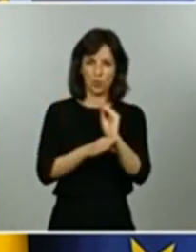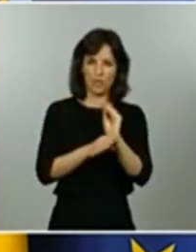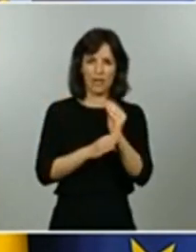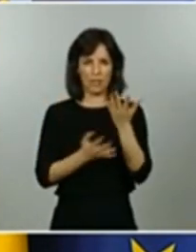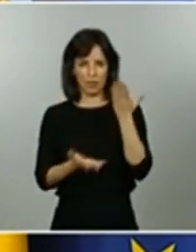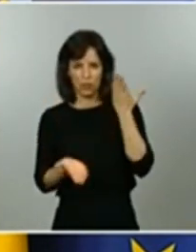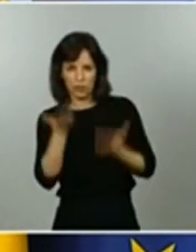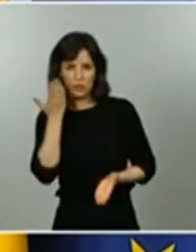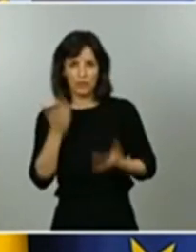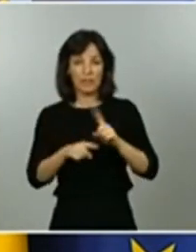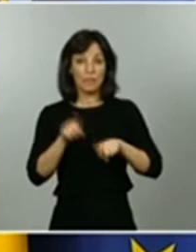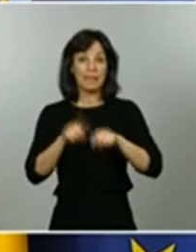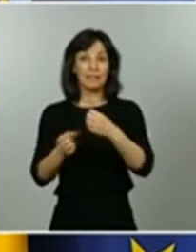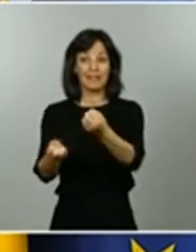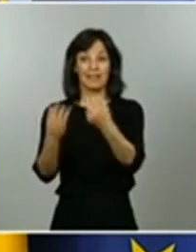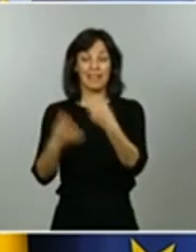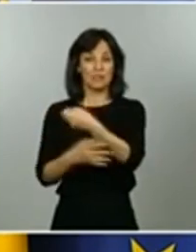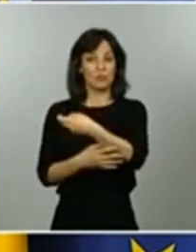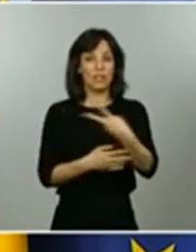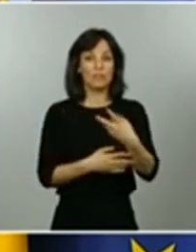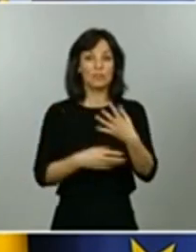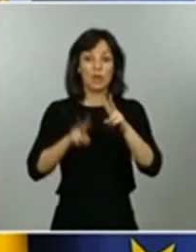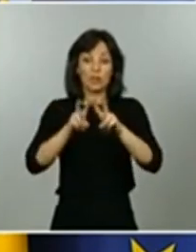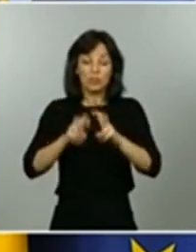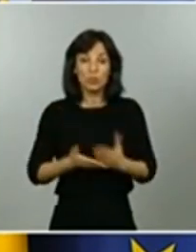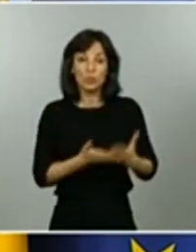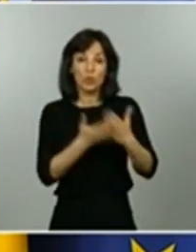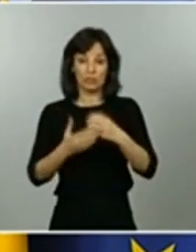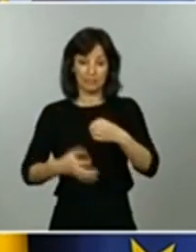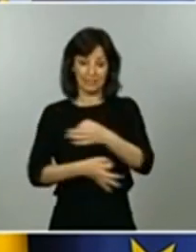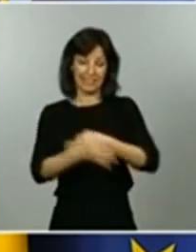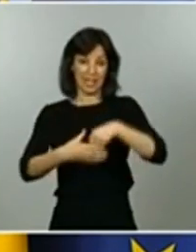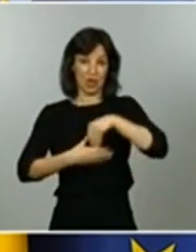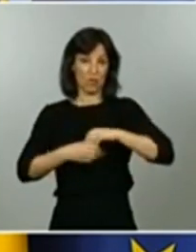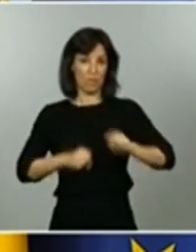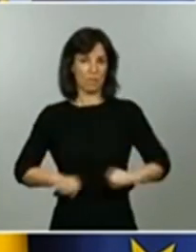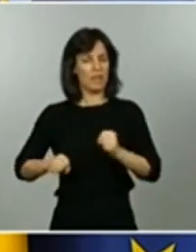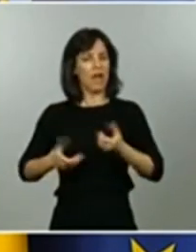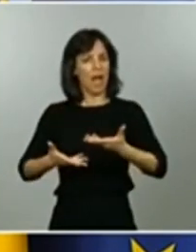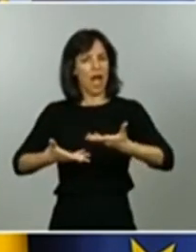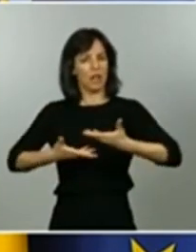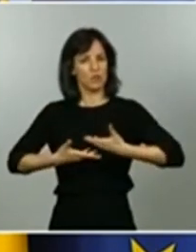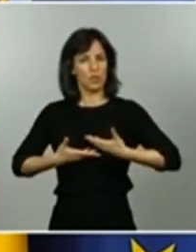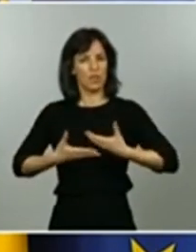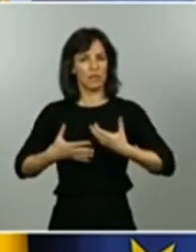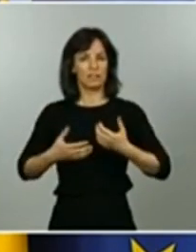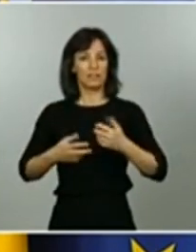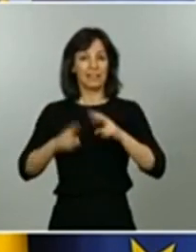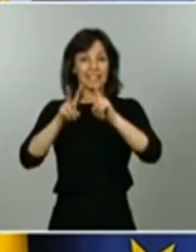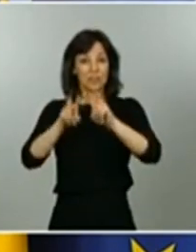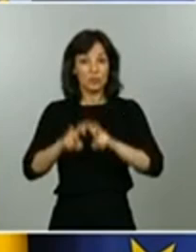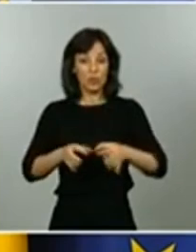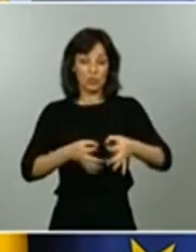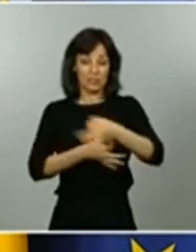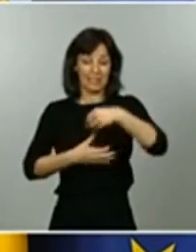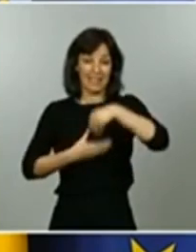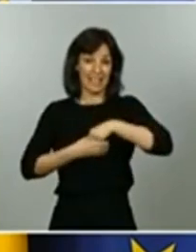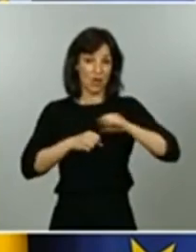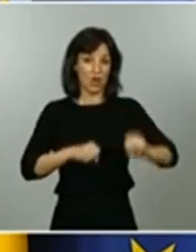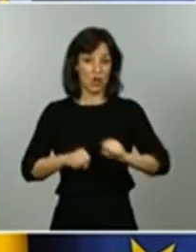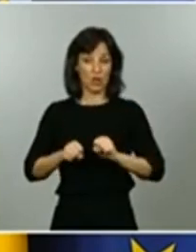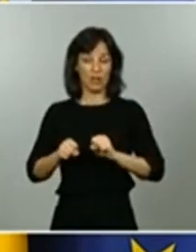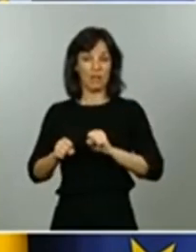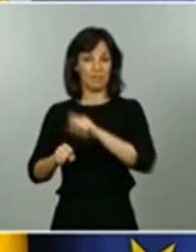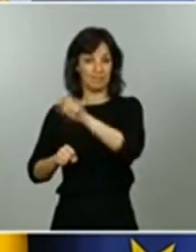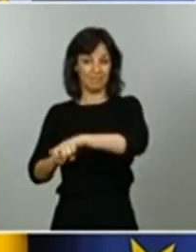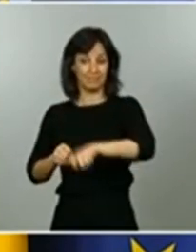por supuesto los estudios de seroprevalencia ayudan y estos estudios de seroprevalencia poblacionales se tienen que valorar también con otros estudios de seroprevalencia en